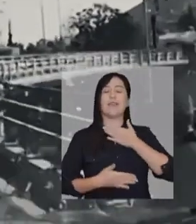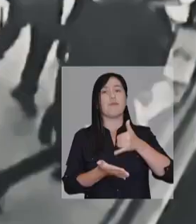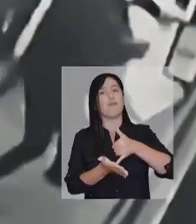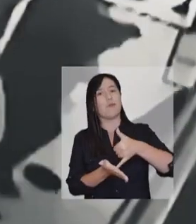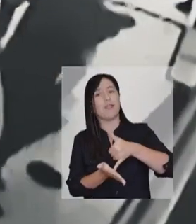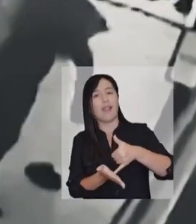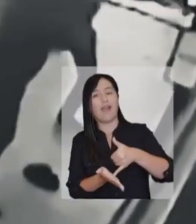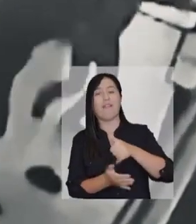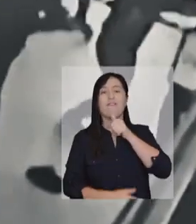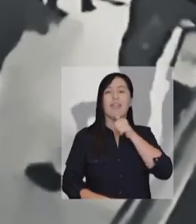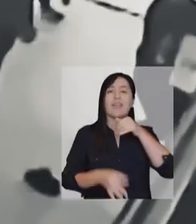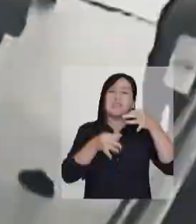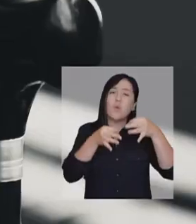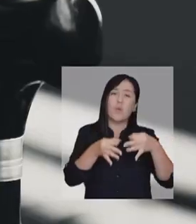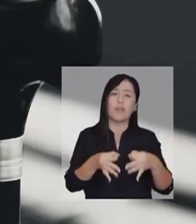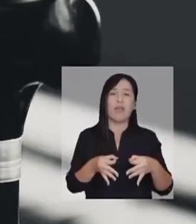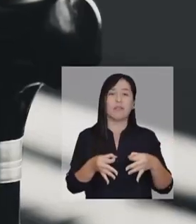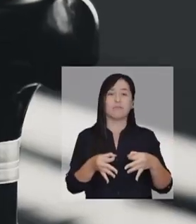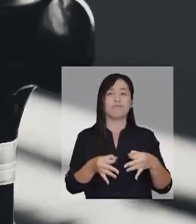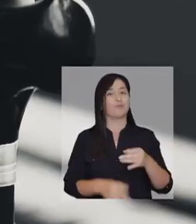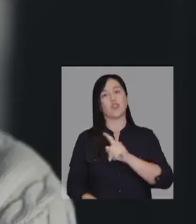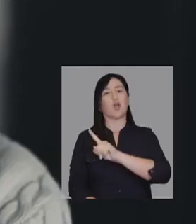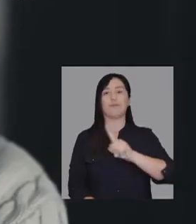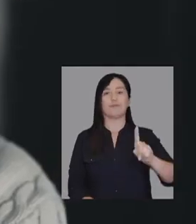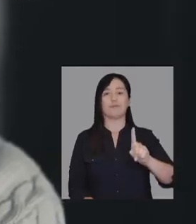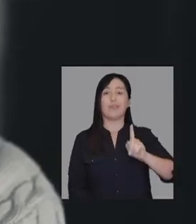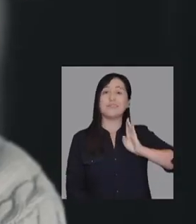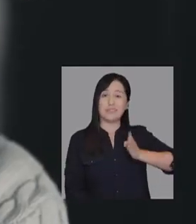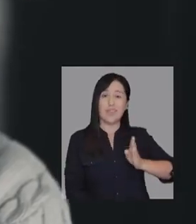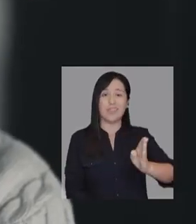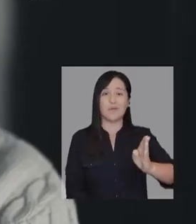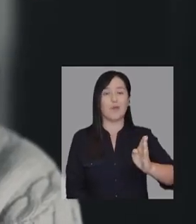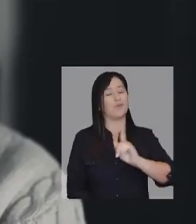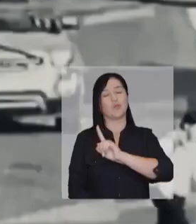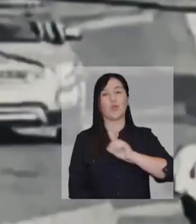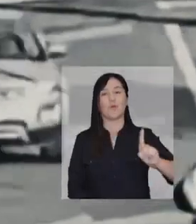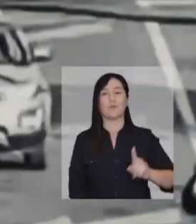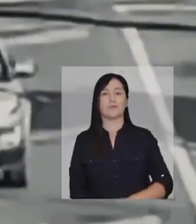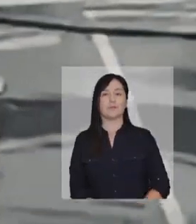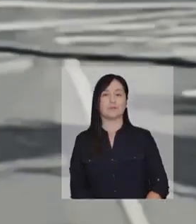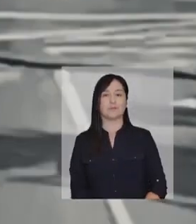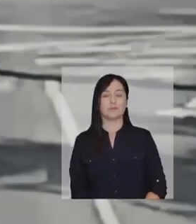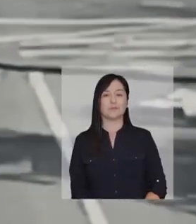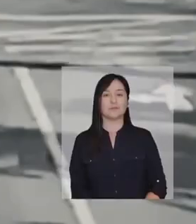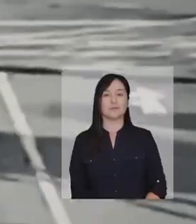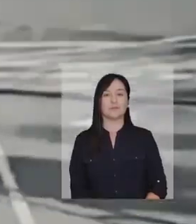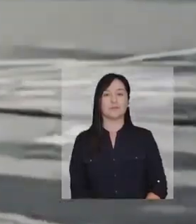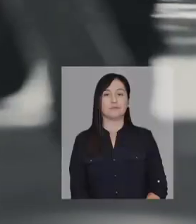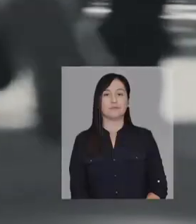seguimos sintiéndonos vulnerables, inseguros. Así que, no. ¿Seguimos? No.